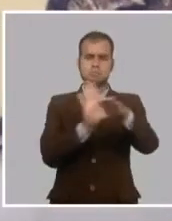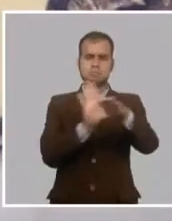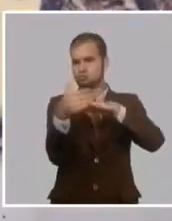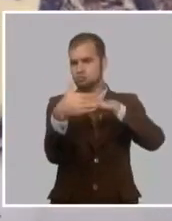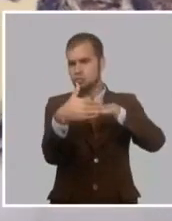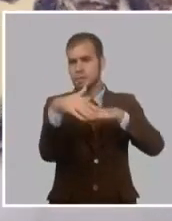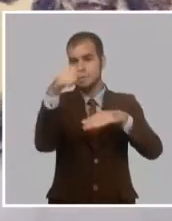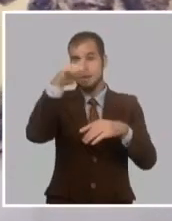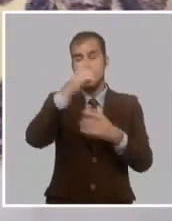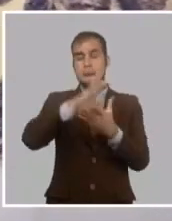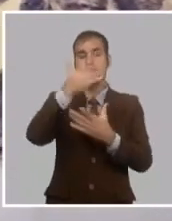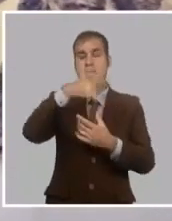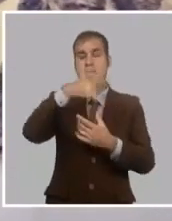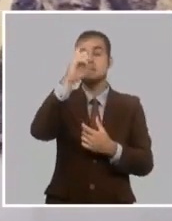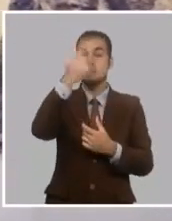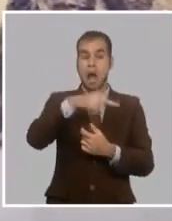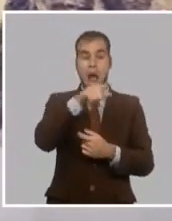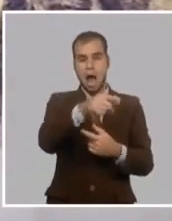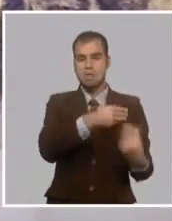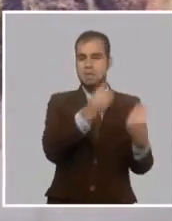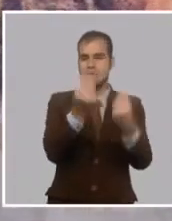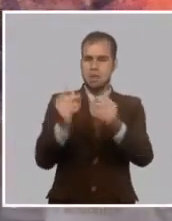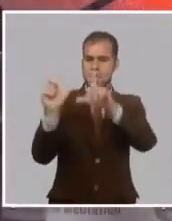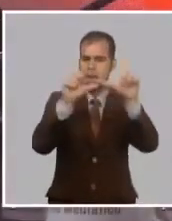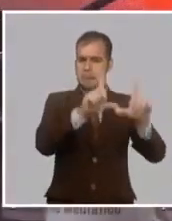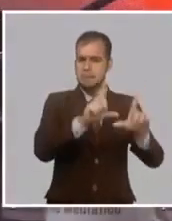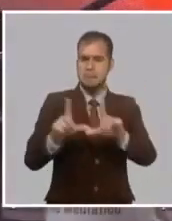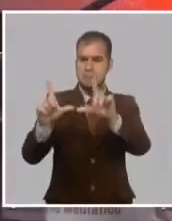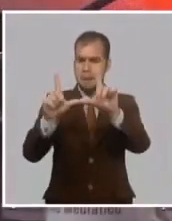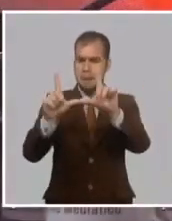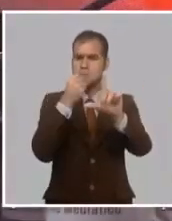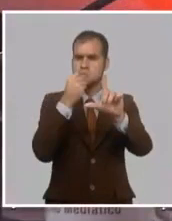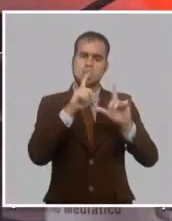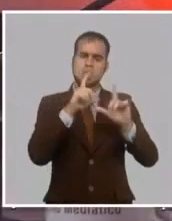para ser colocadas en las tumbas de Carlos Manuel de Céspedes.